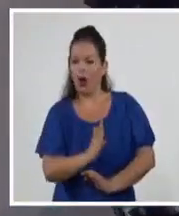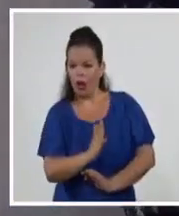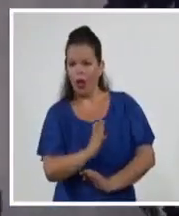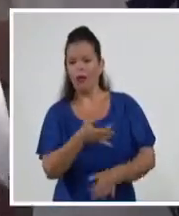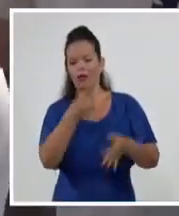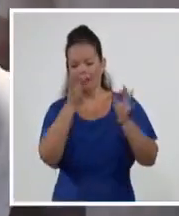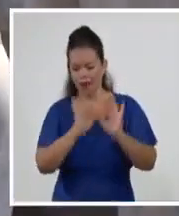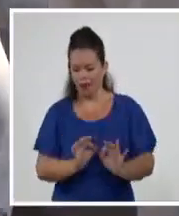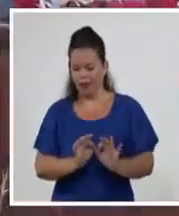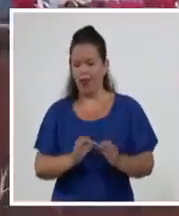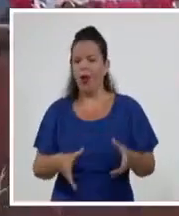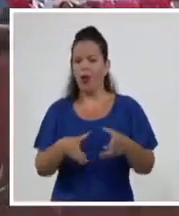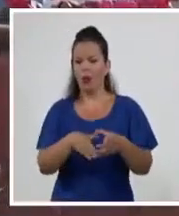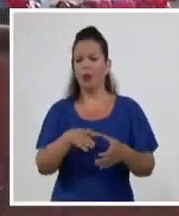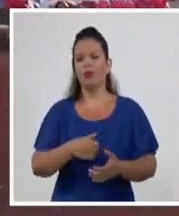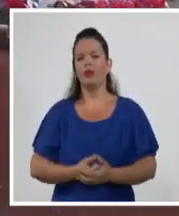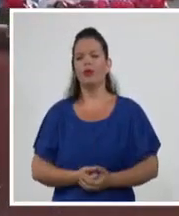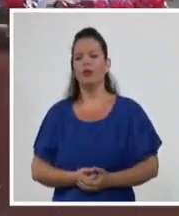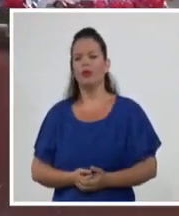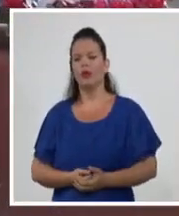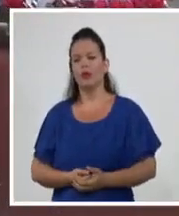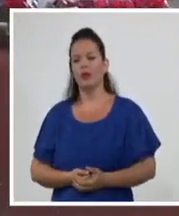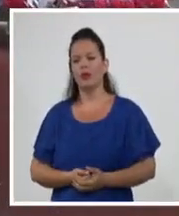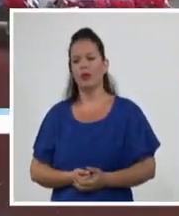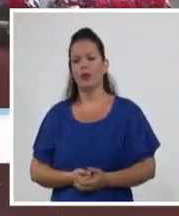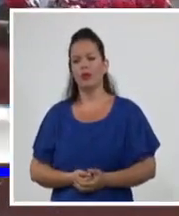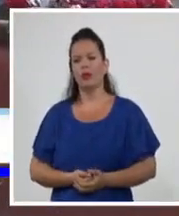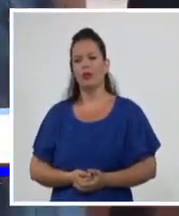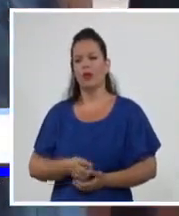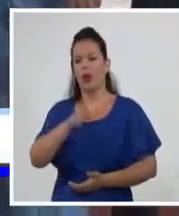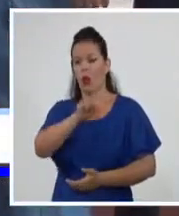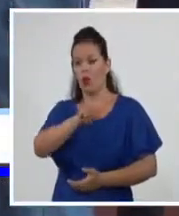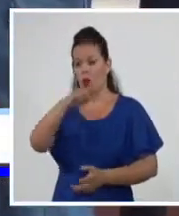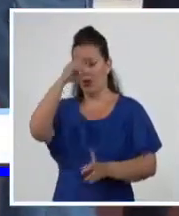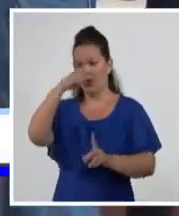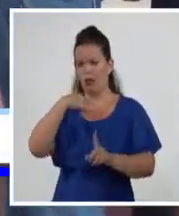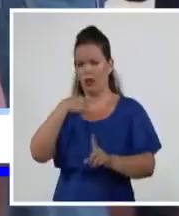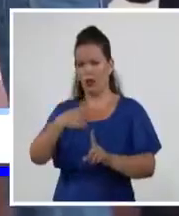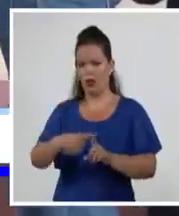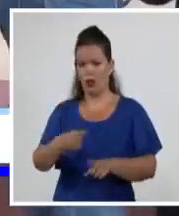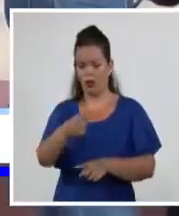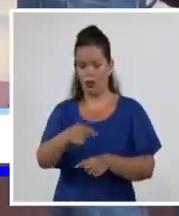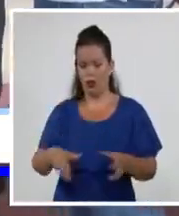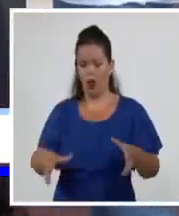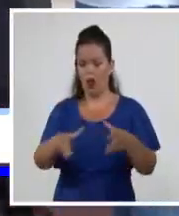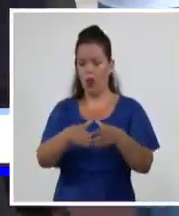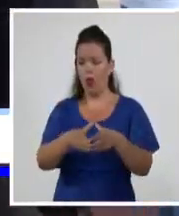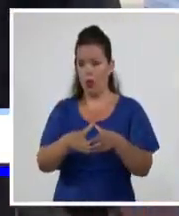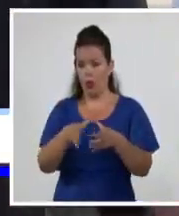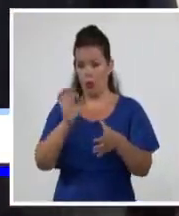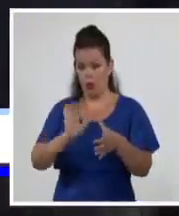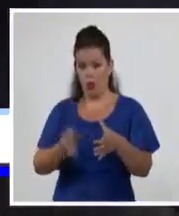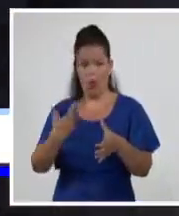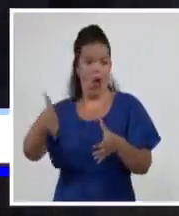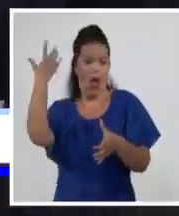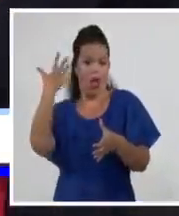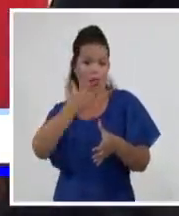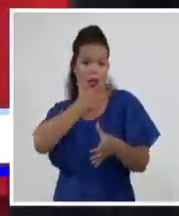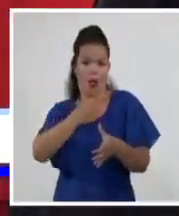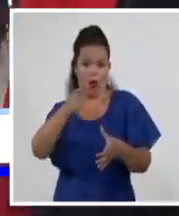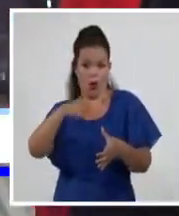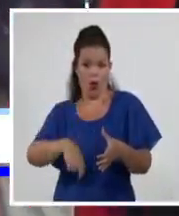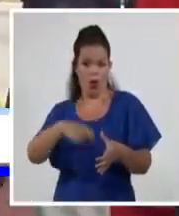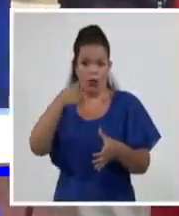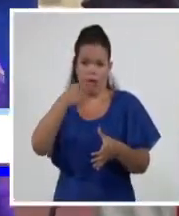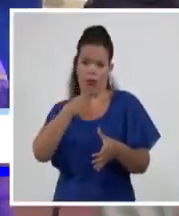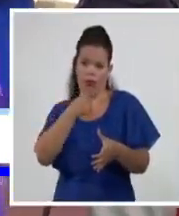El 11 de septiembre es el día de estos eternos jóvenes cubanos de Mientes y Corazones. Para recordar y agradecer el especial encuentro con la